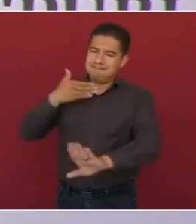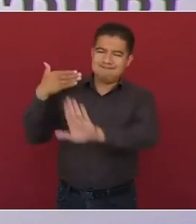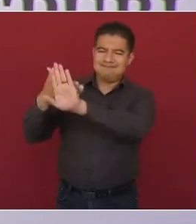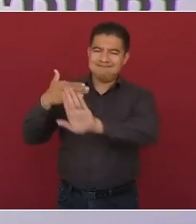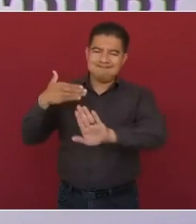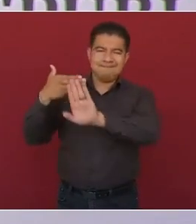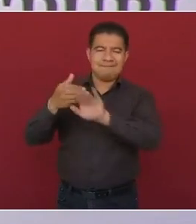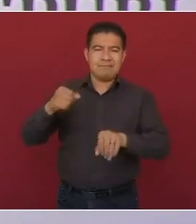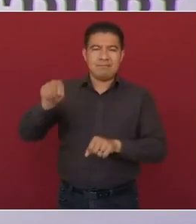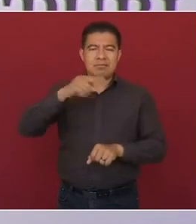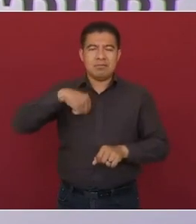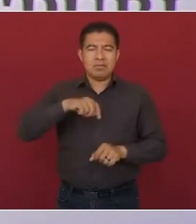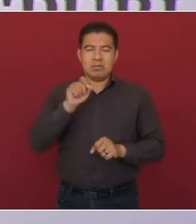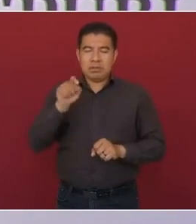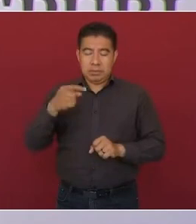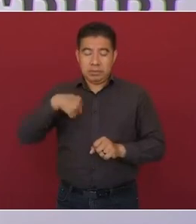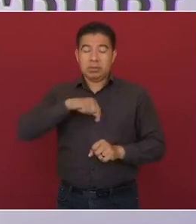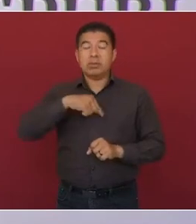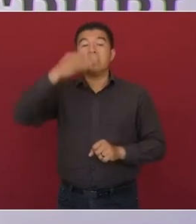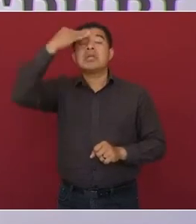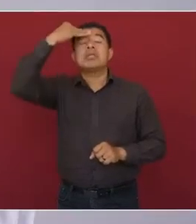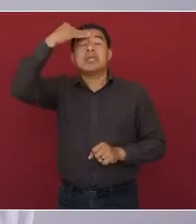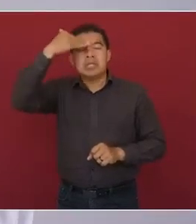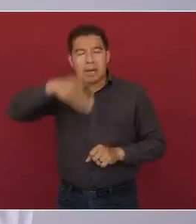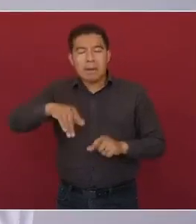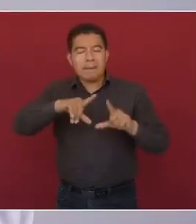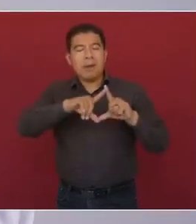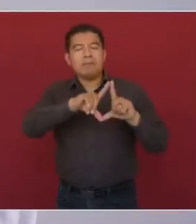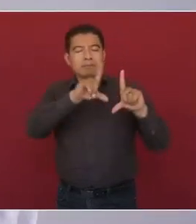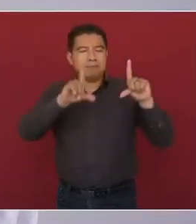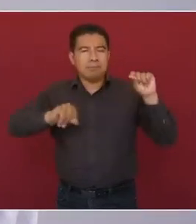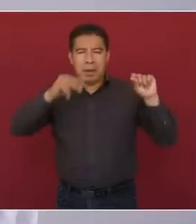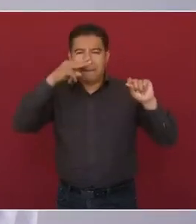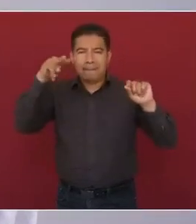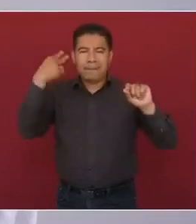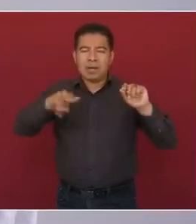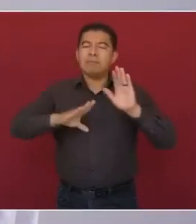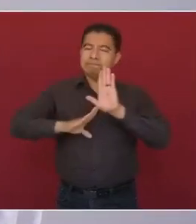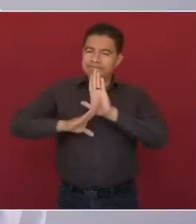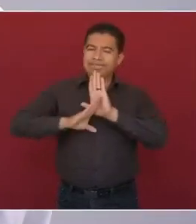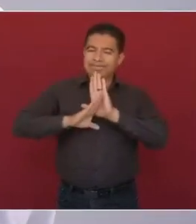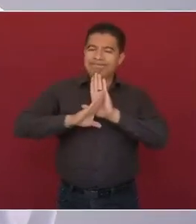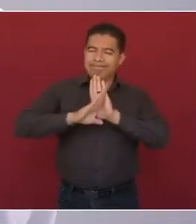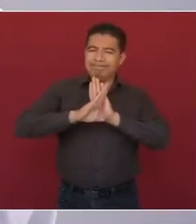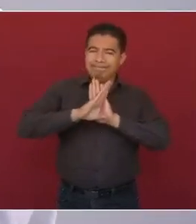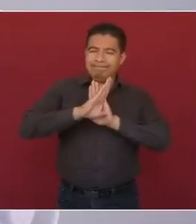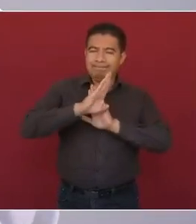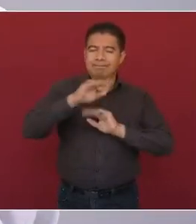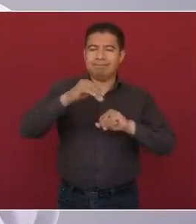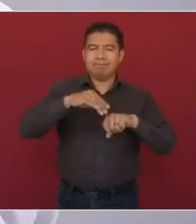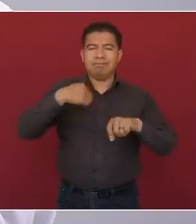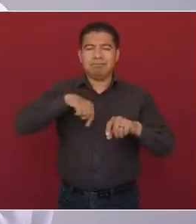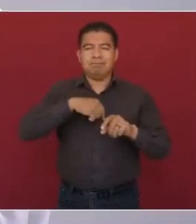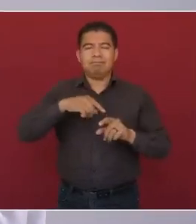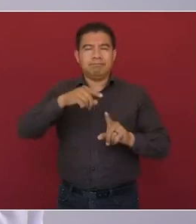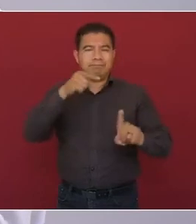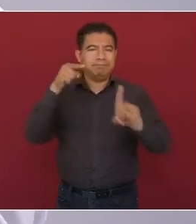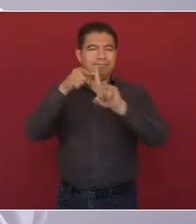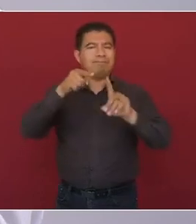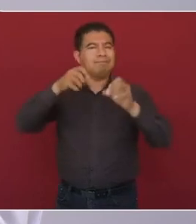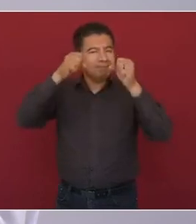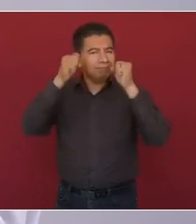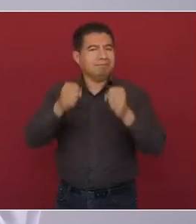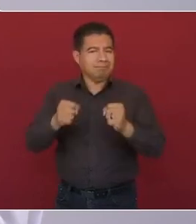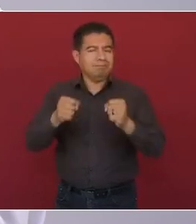va por el camino correcto, viviendo tiempos gloriosos y promisorios. Hoy México